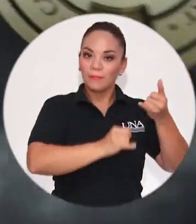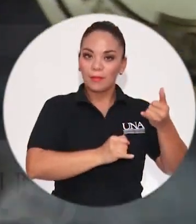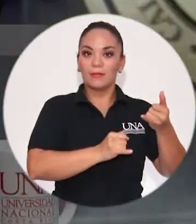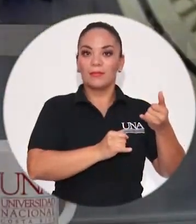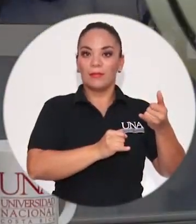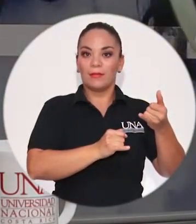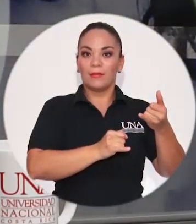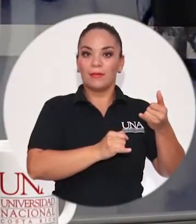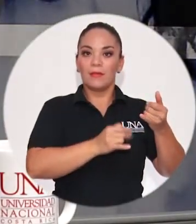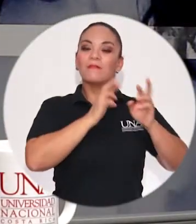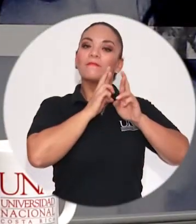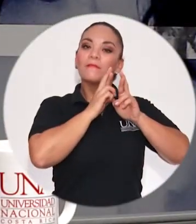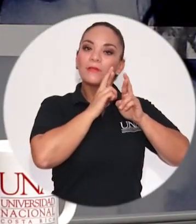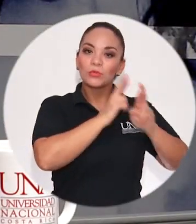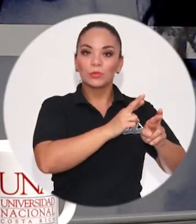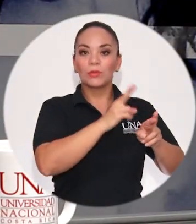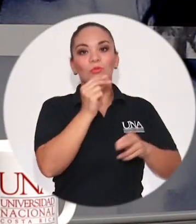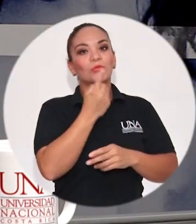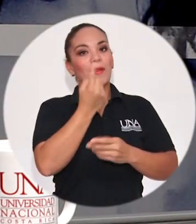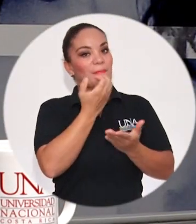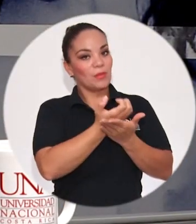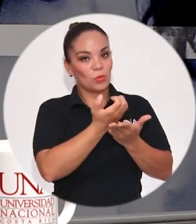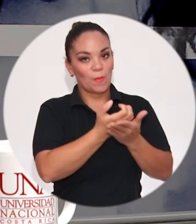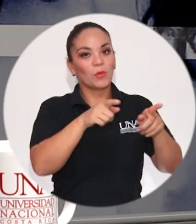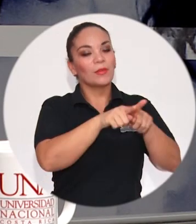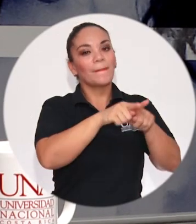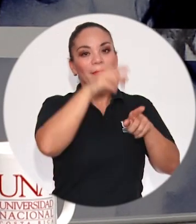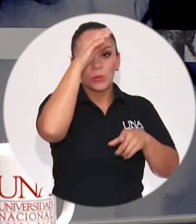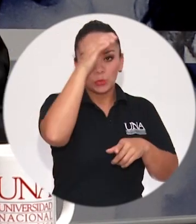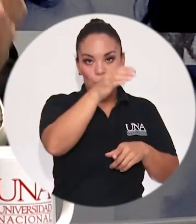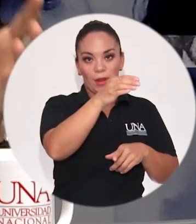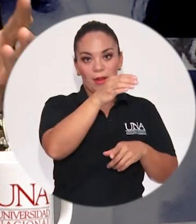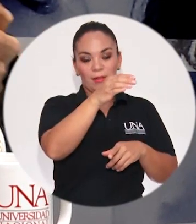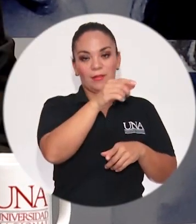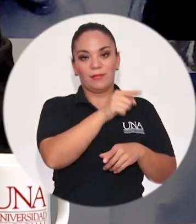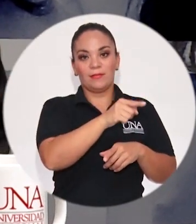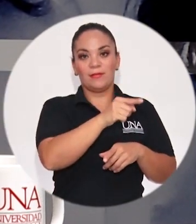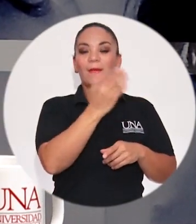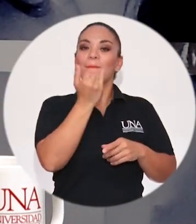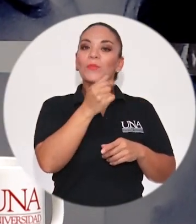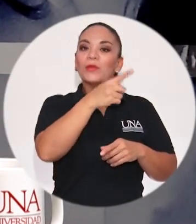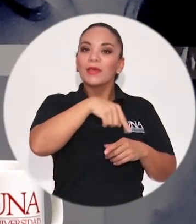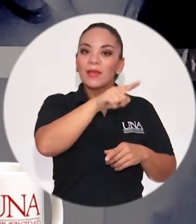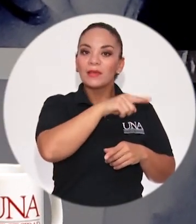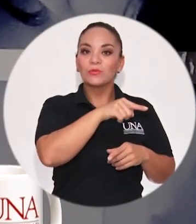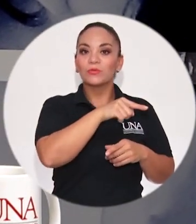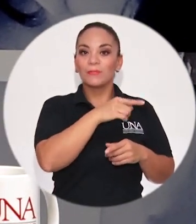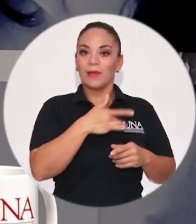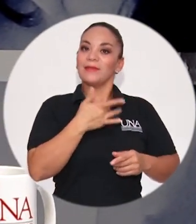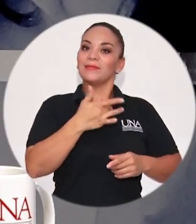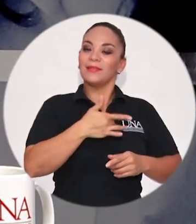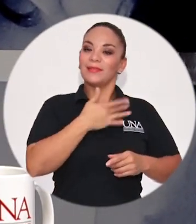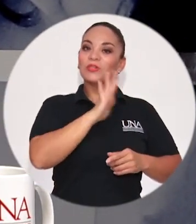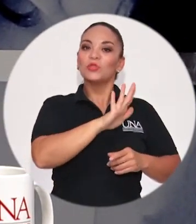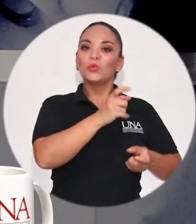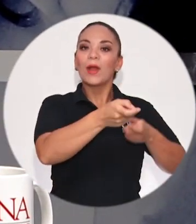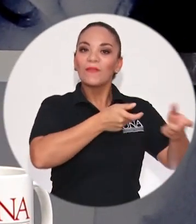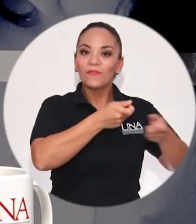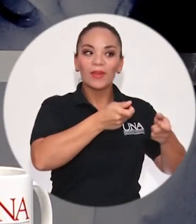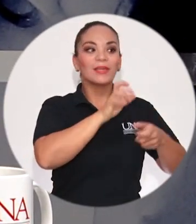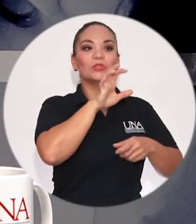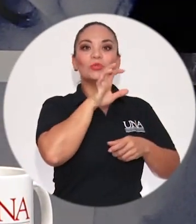vean finalmente un resultado no solamente económico sino cultural porque entonces van